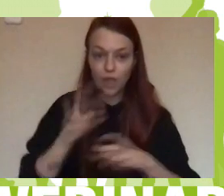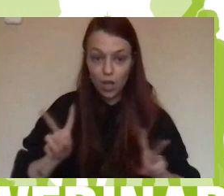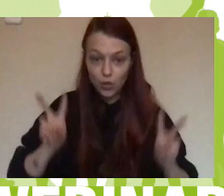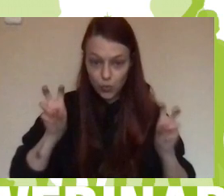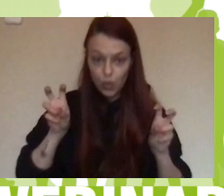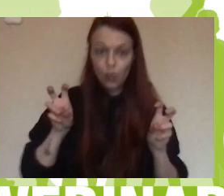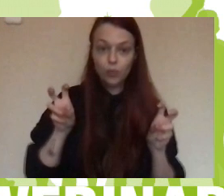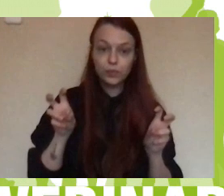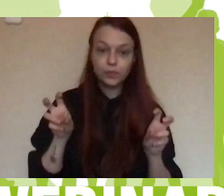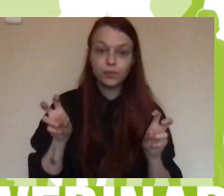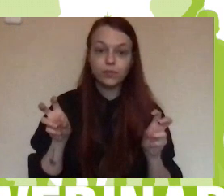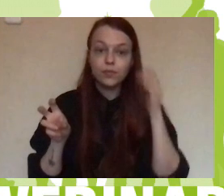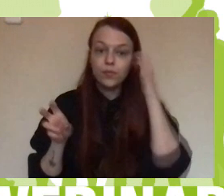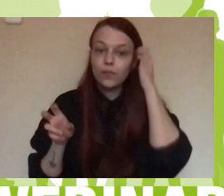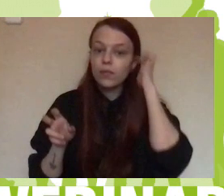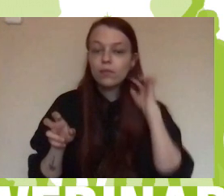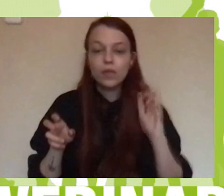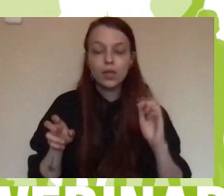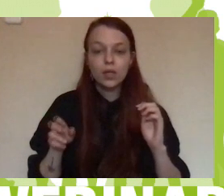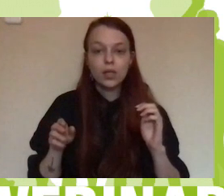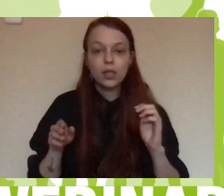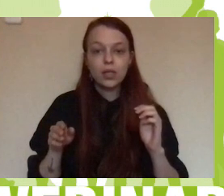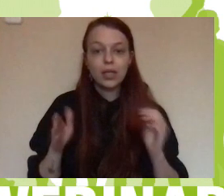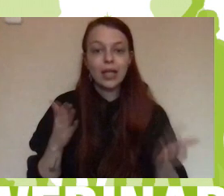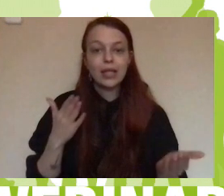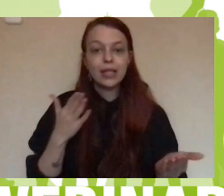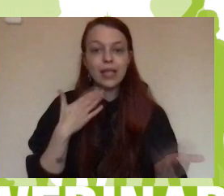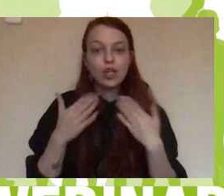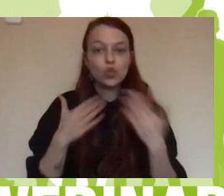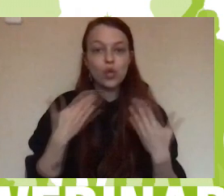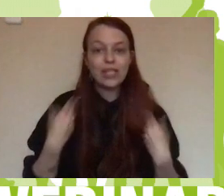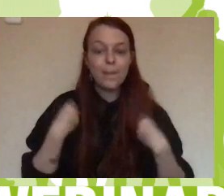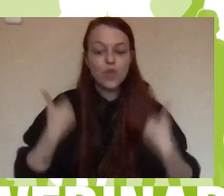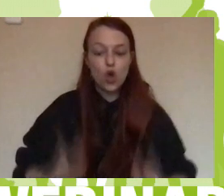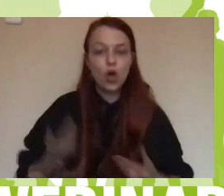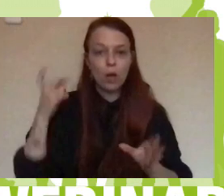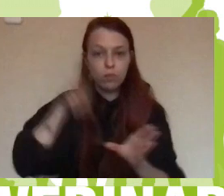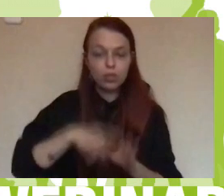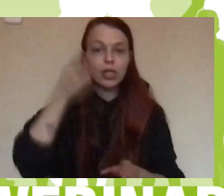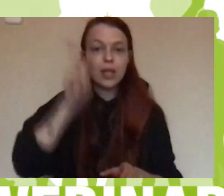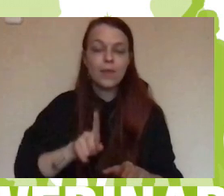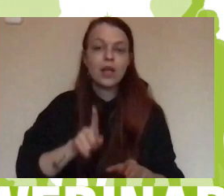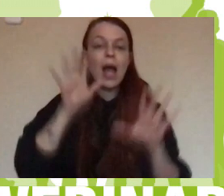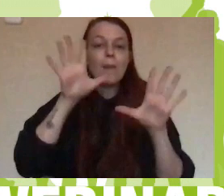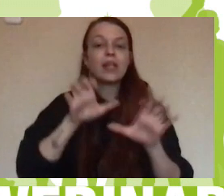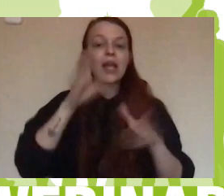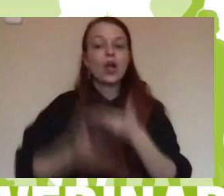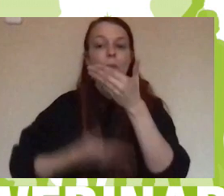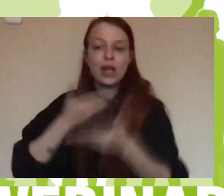pinitos en las tertulias dialógicas y también en aprendizaje cooperativo y recibimos formación para ello.